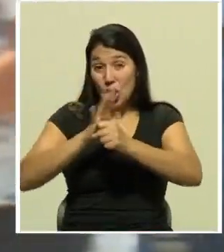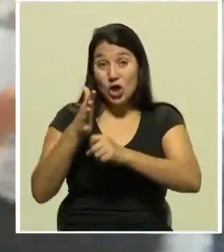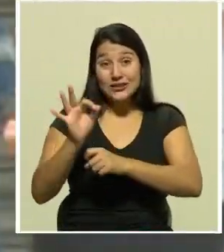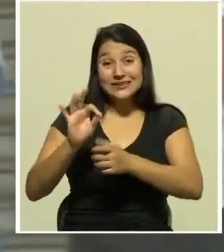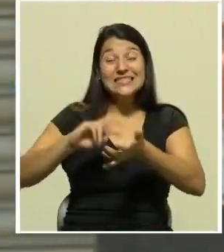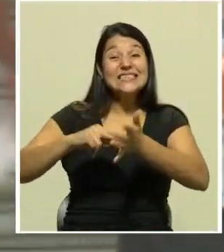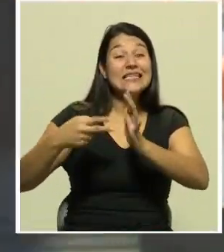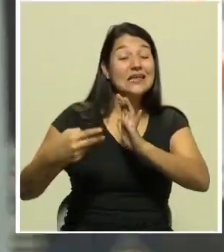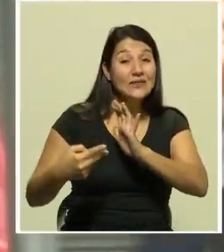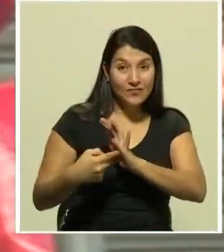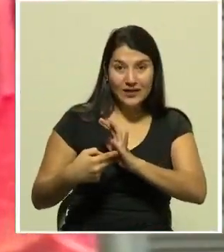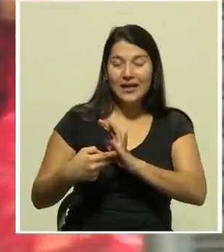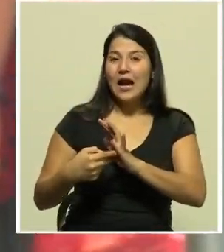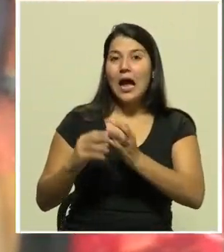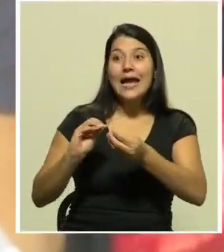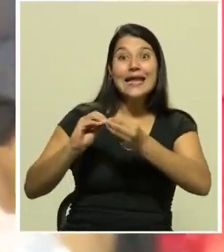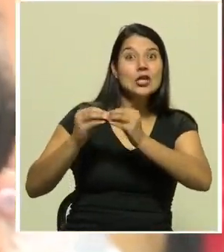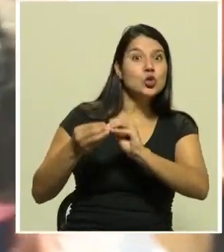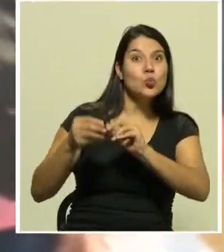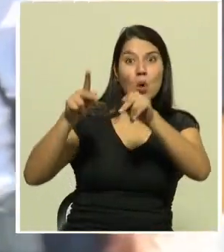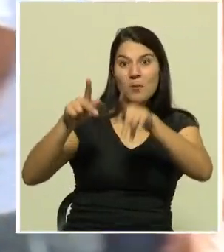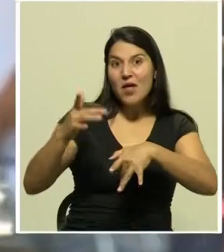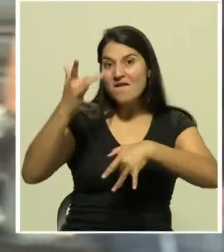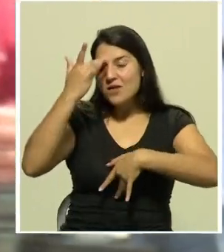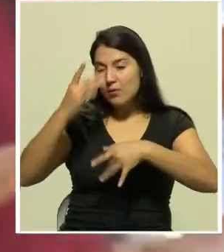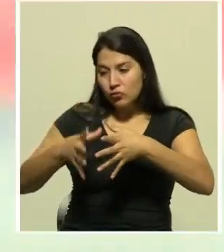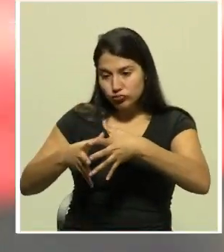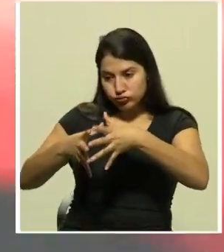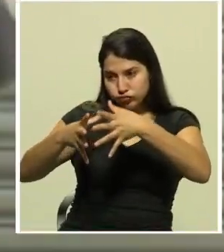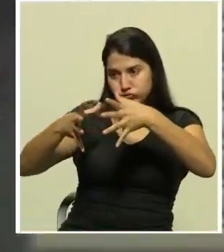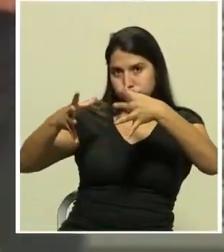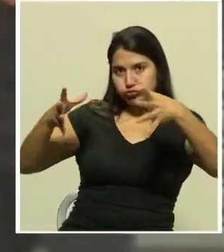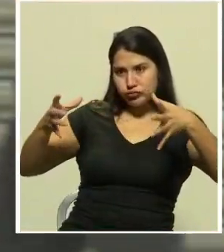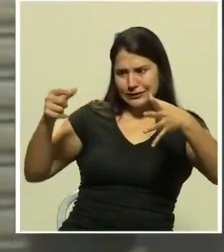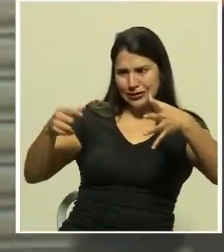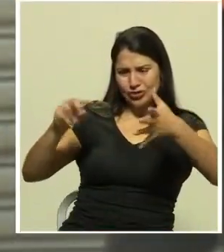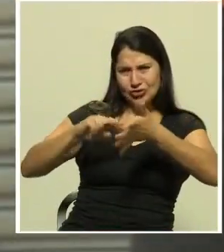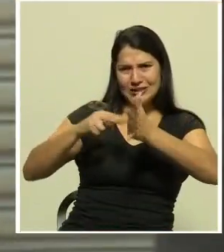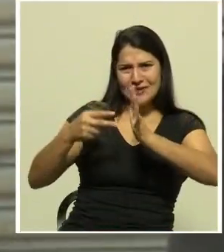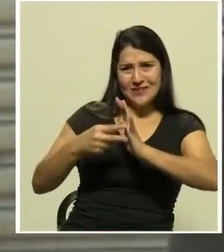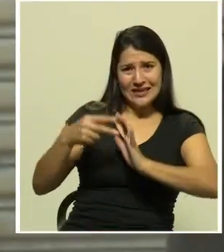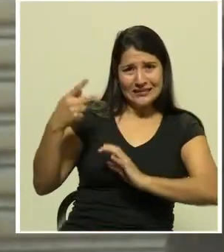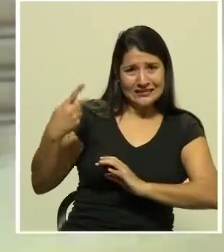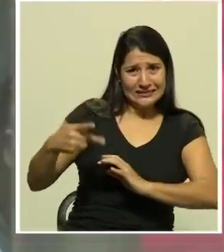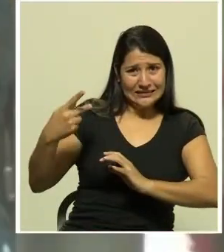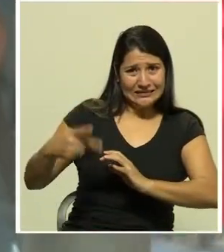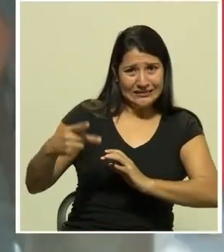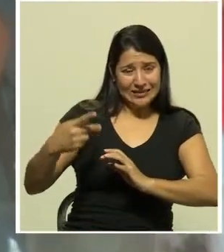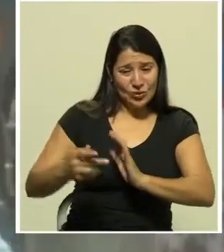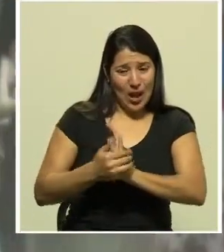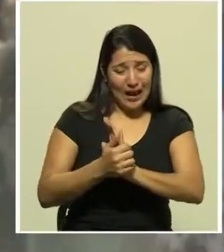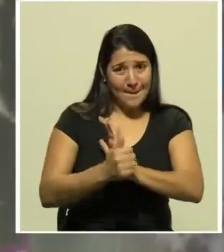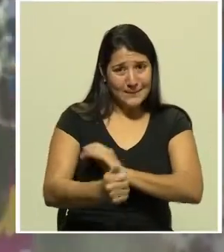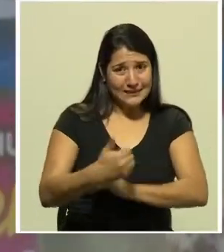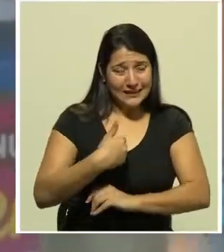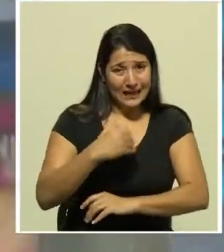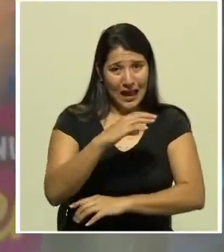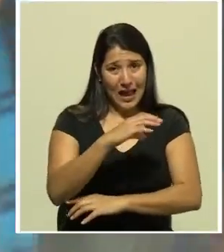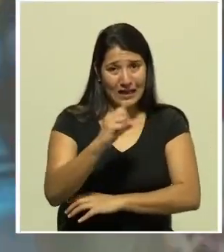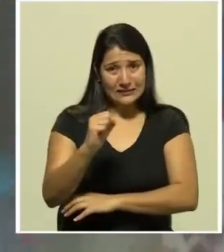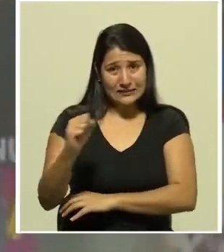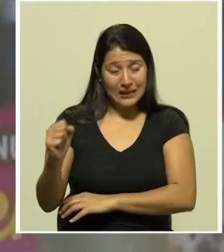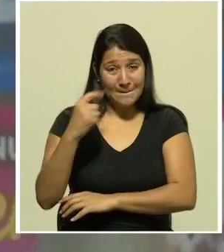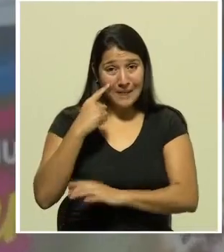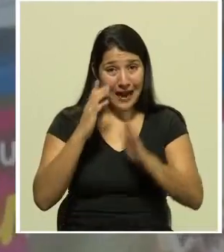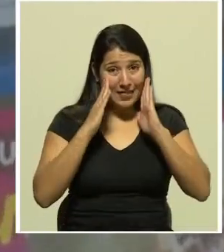contagiadas aumenta desmedidamente poniendo en riesgo la capacidad hospitalaria de la caja costarricense del seguro social previendo